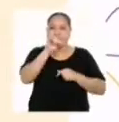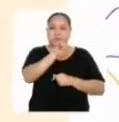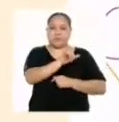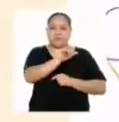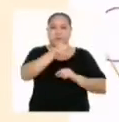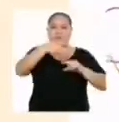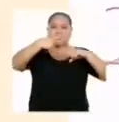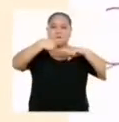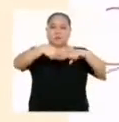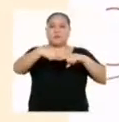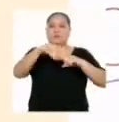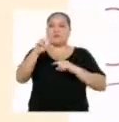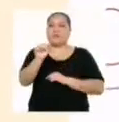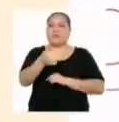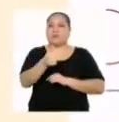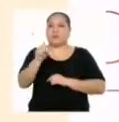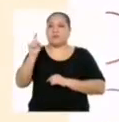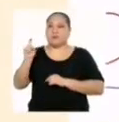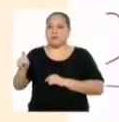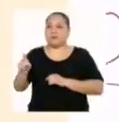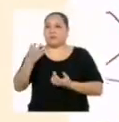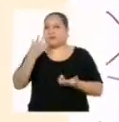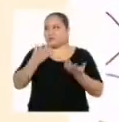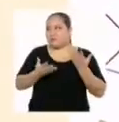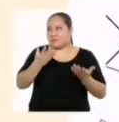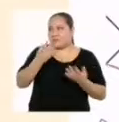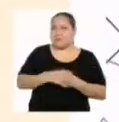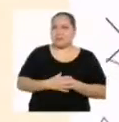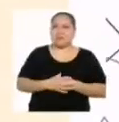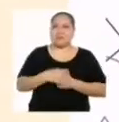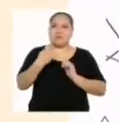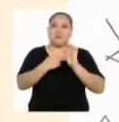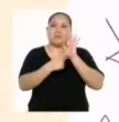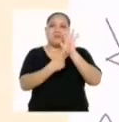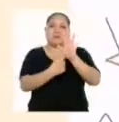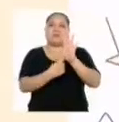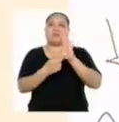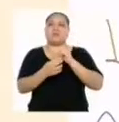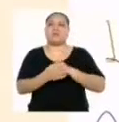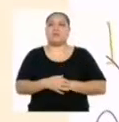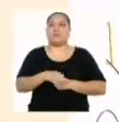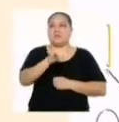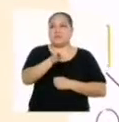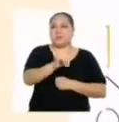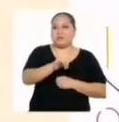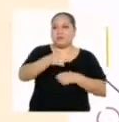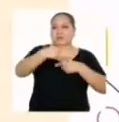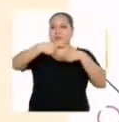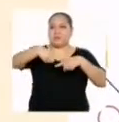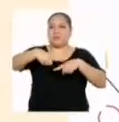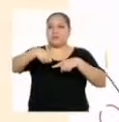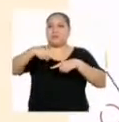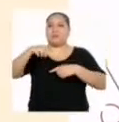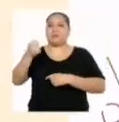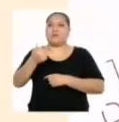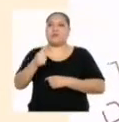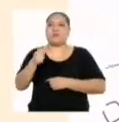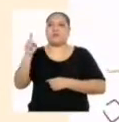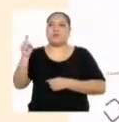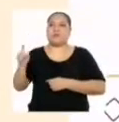igual 10x. O quizás también podrías representarlo así. Y igual a 10x.